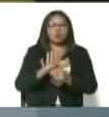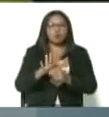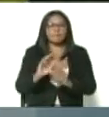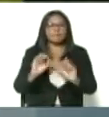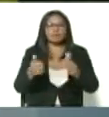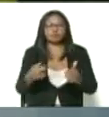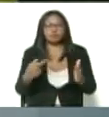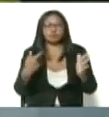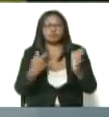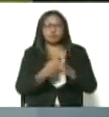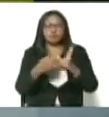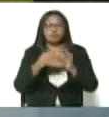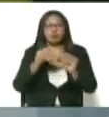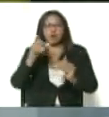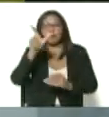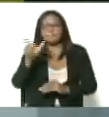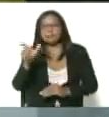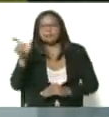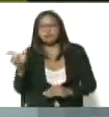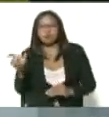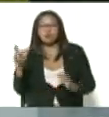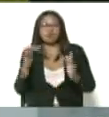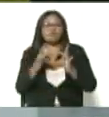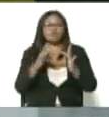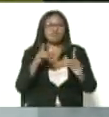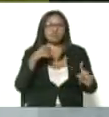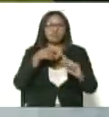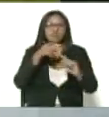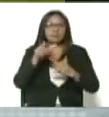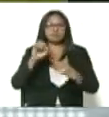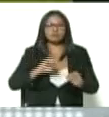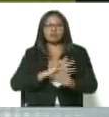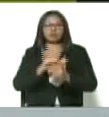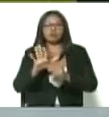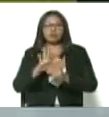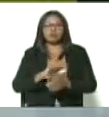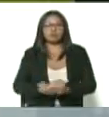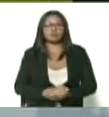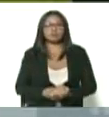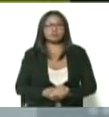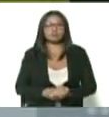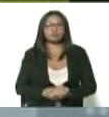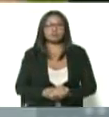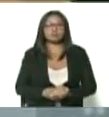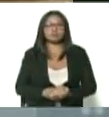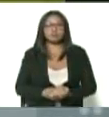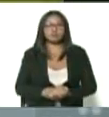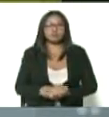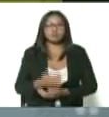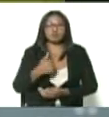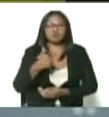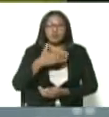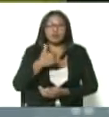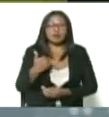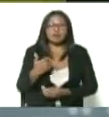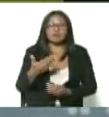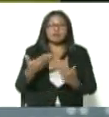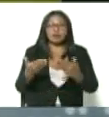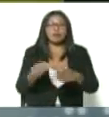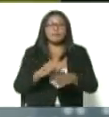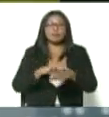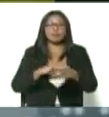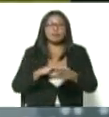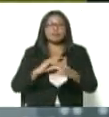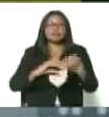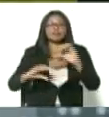vacunación para todo el personal que tiene contacto y está como hemos dicho en la primera línea yo quería darle la palabra a la ministra de